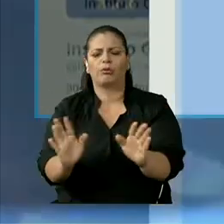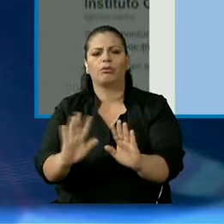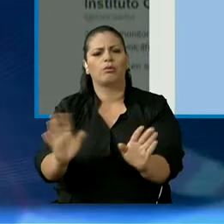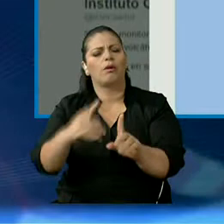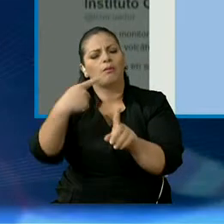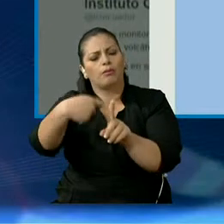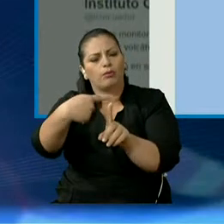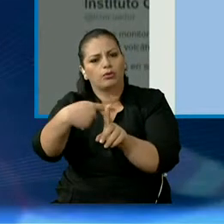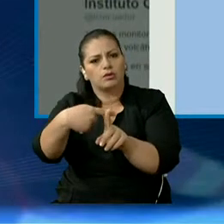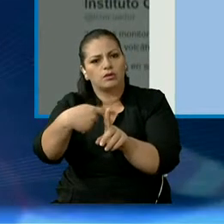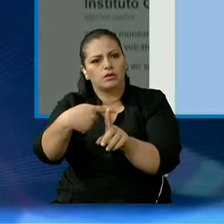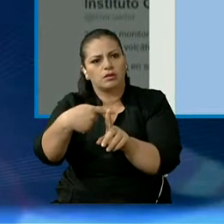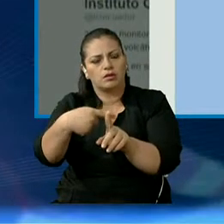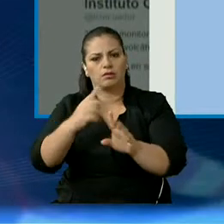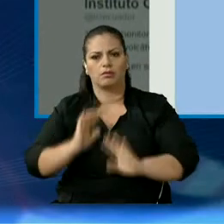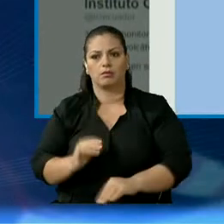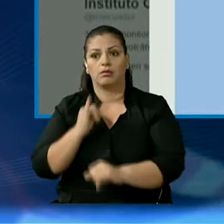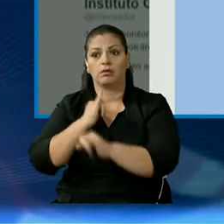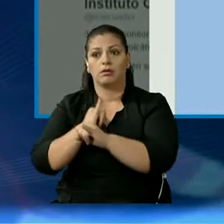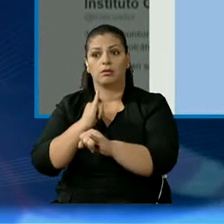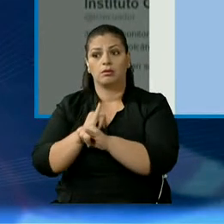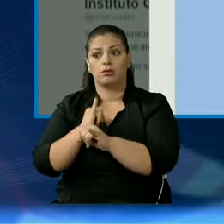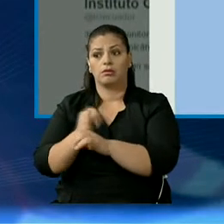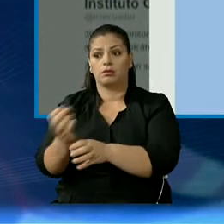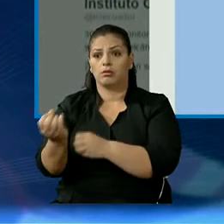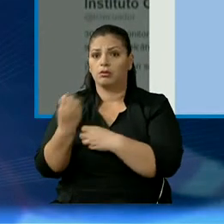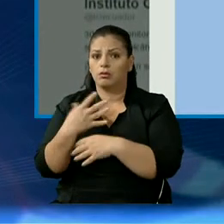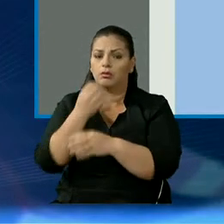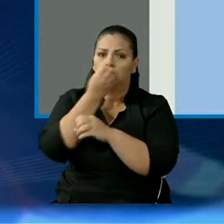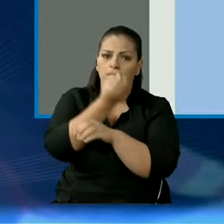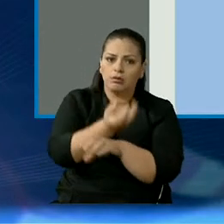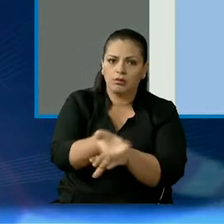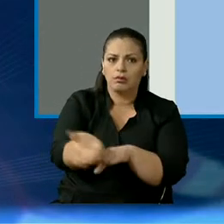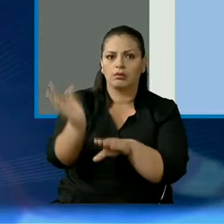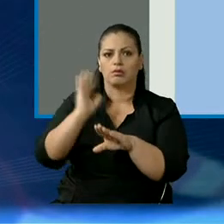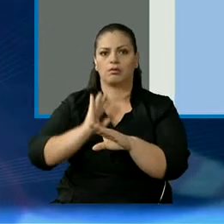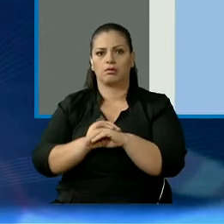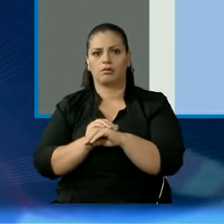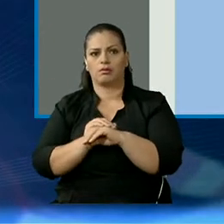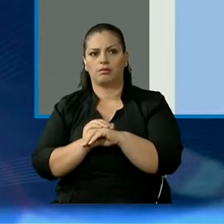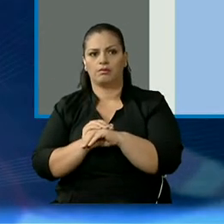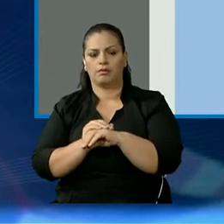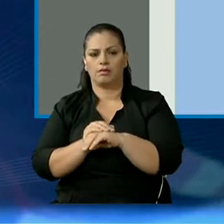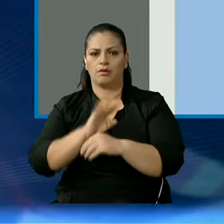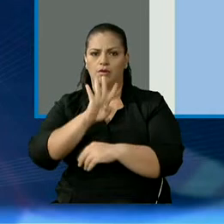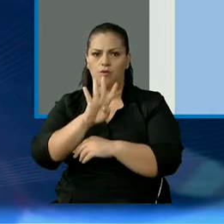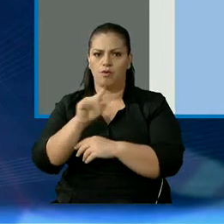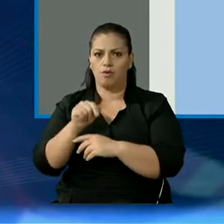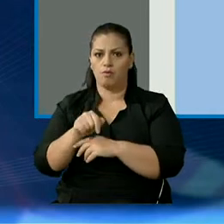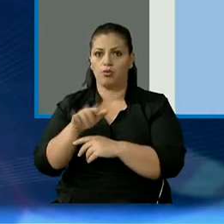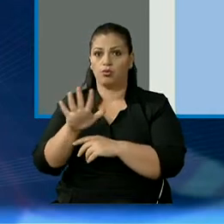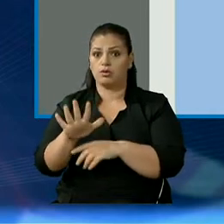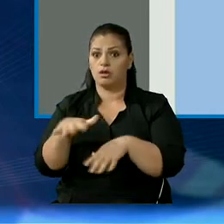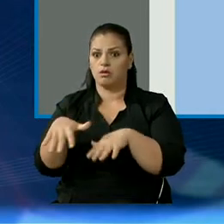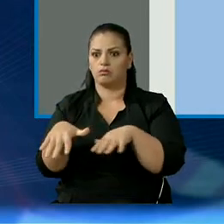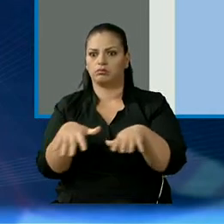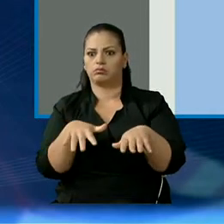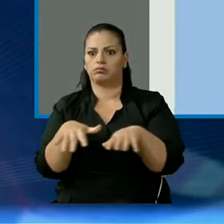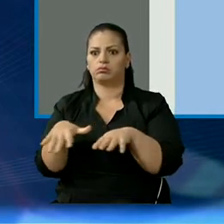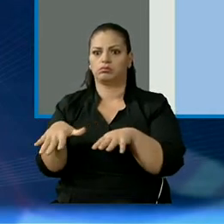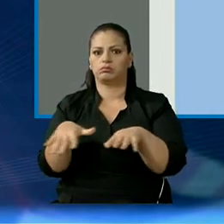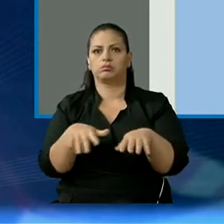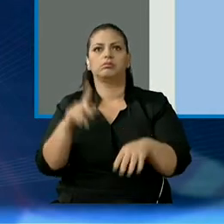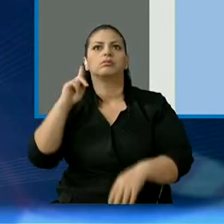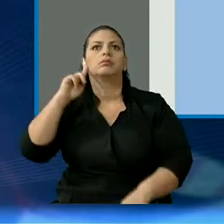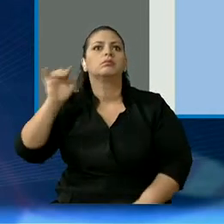el Instituto Geofísico. El Instituto Geofísico. Y además, yo digo, de 4.5 y un poco arriba, como que ya la gente se siente mal, Claro, la gente se alarga.